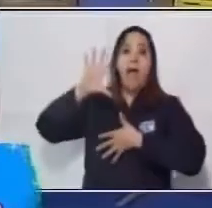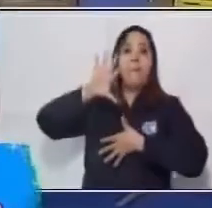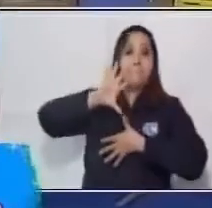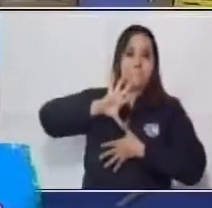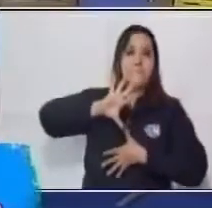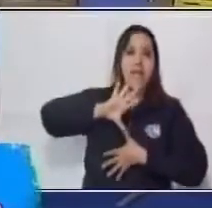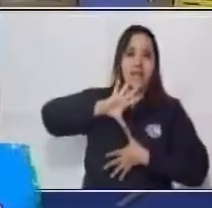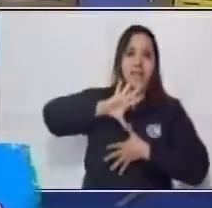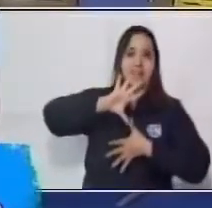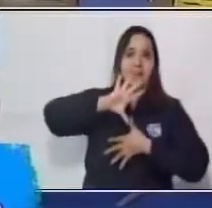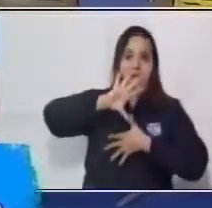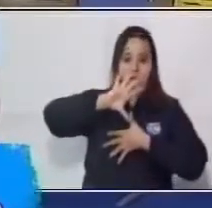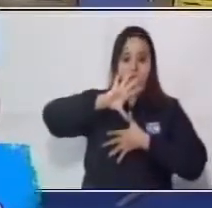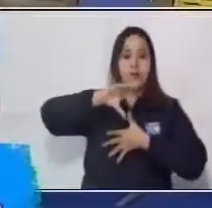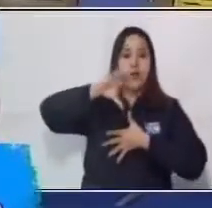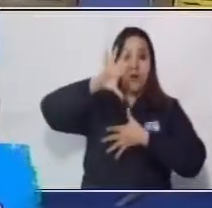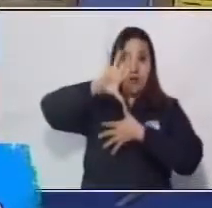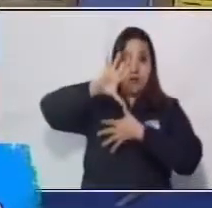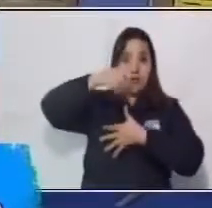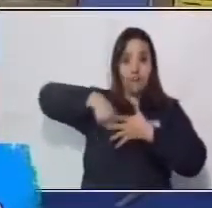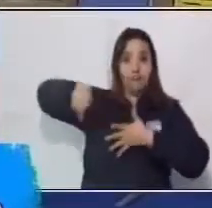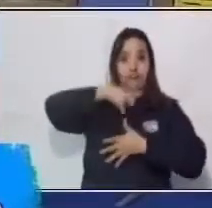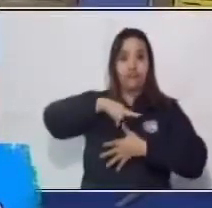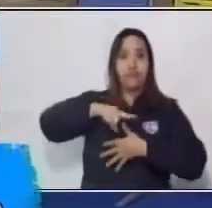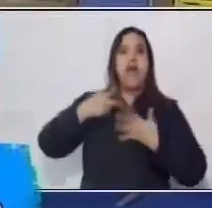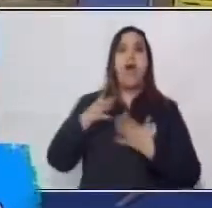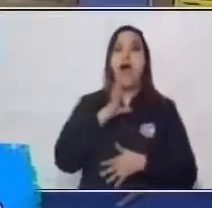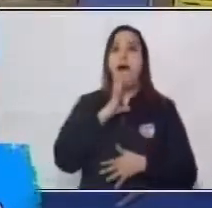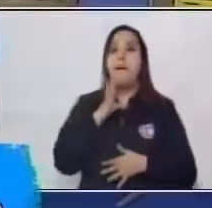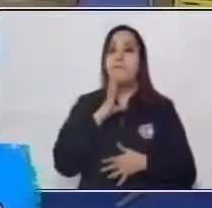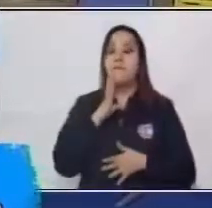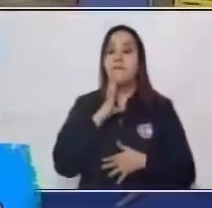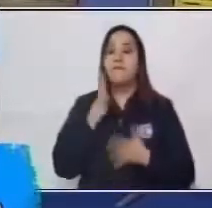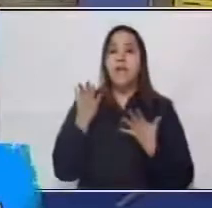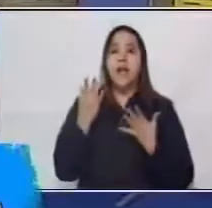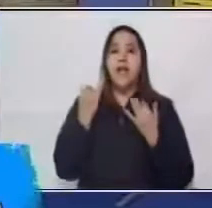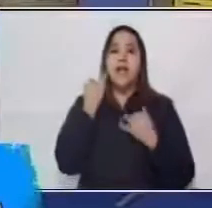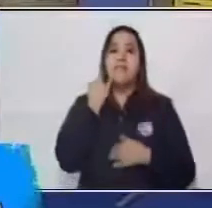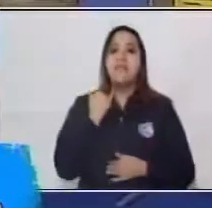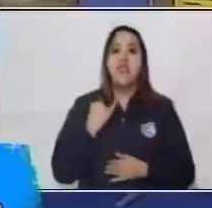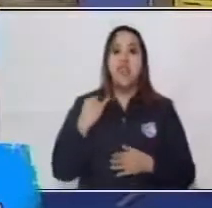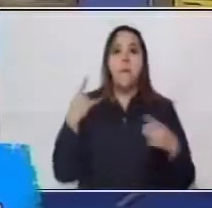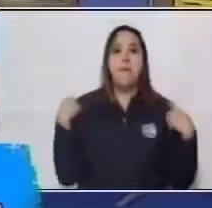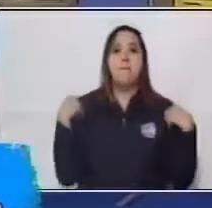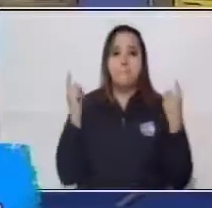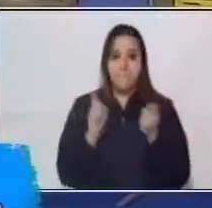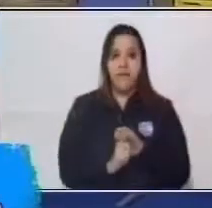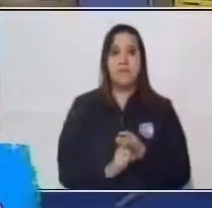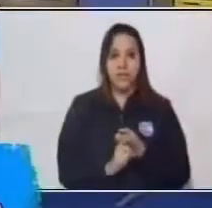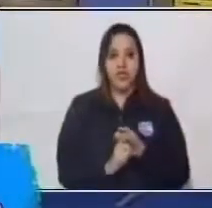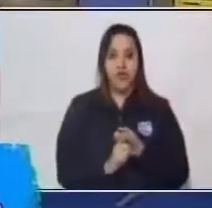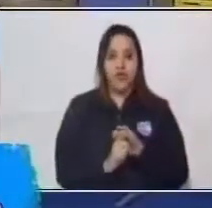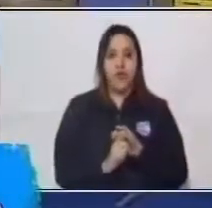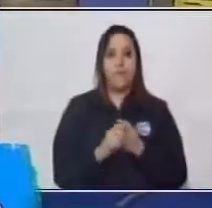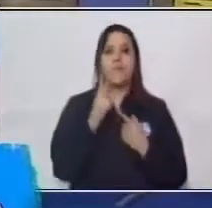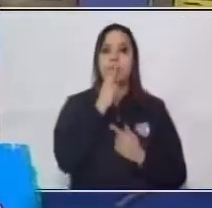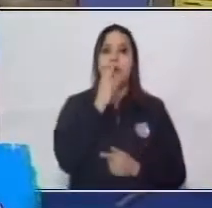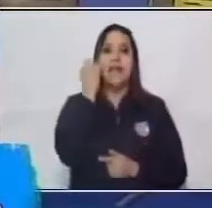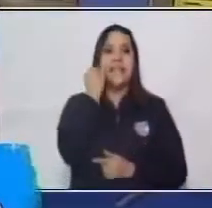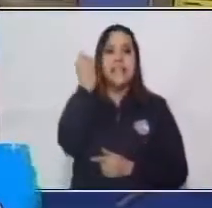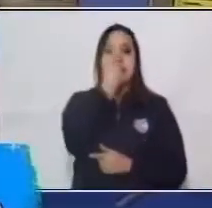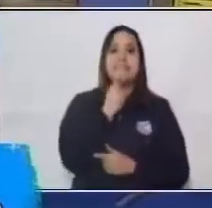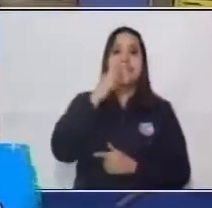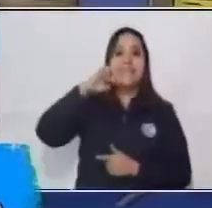donde se habla el español, que de ahí proviene el término hispano. Pero la literatura en sí